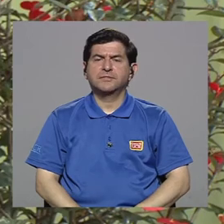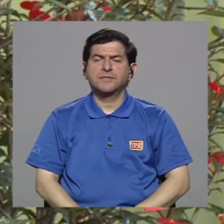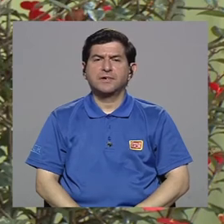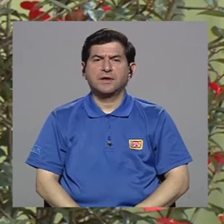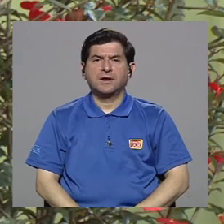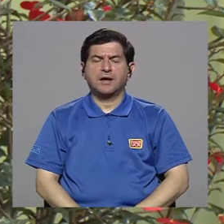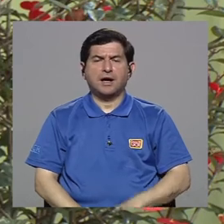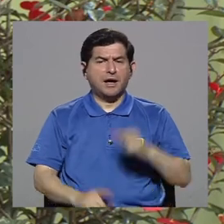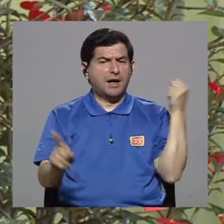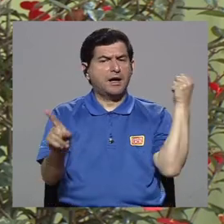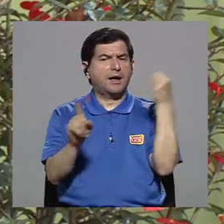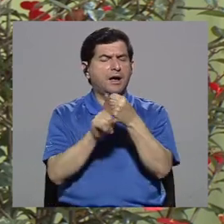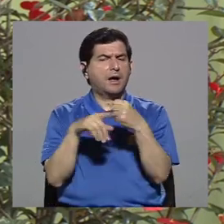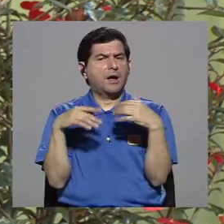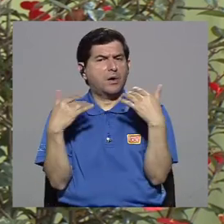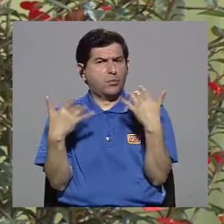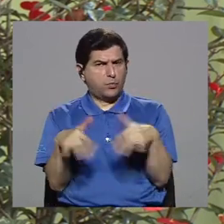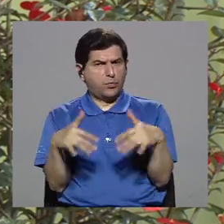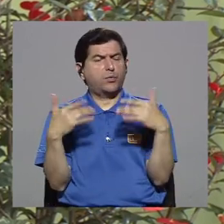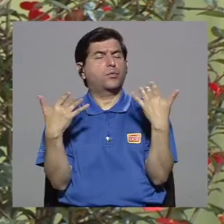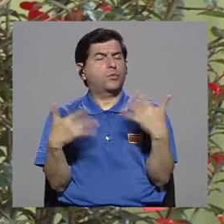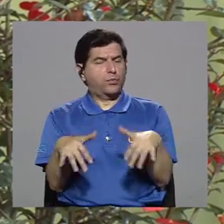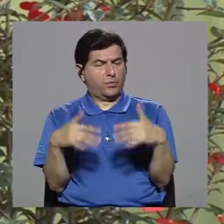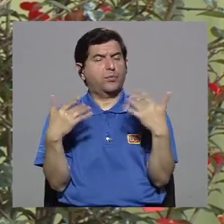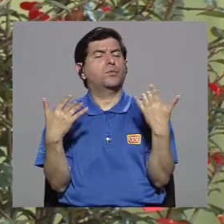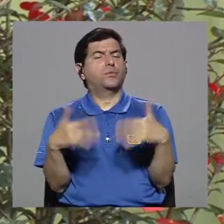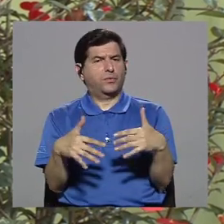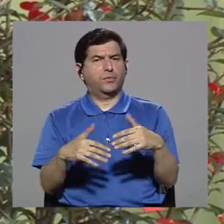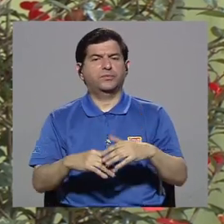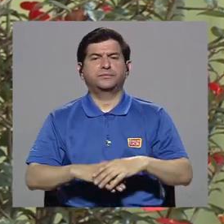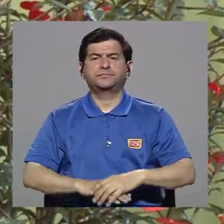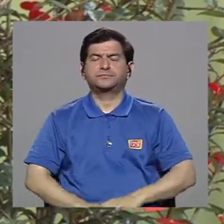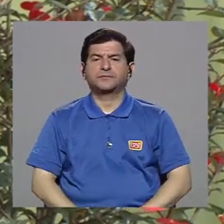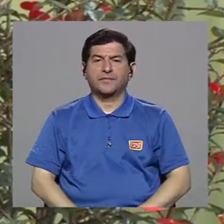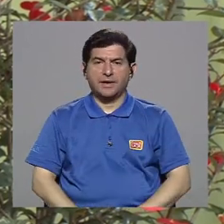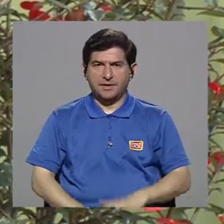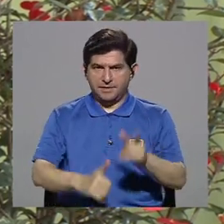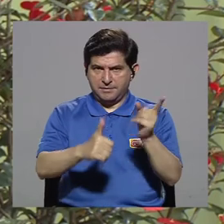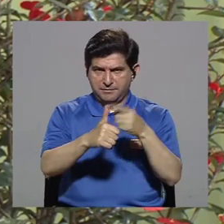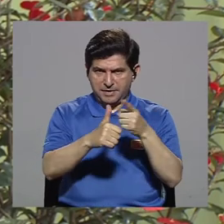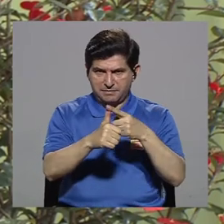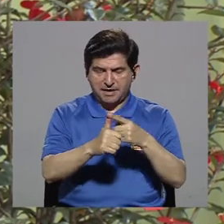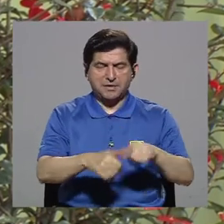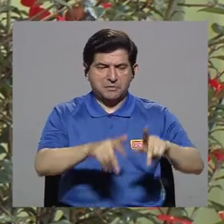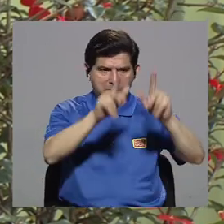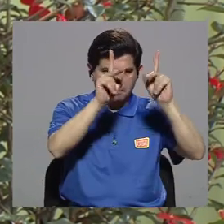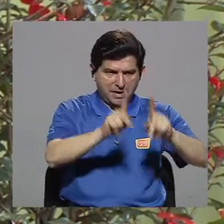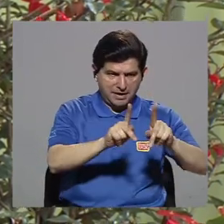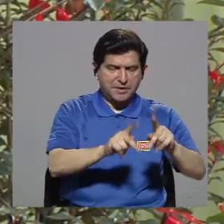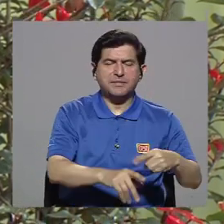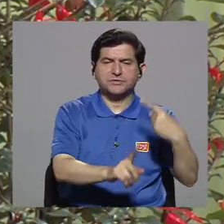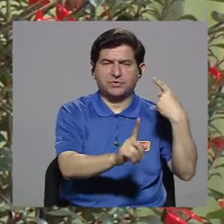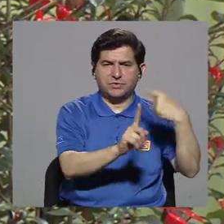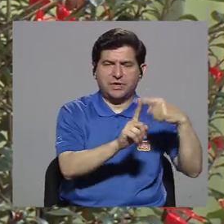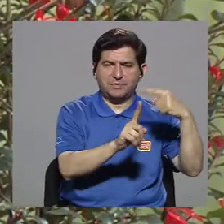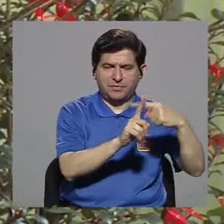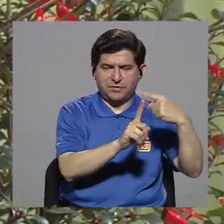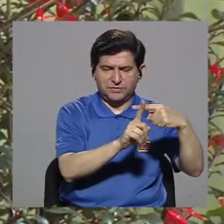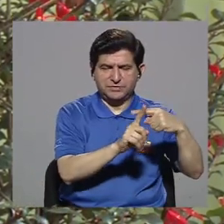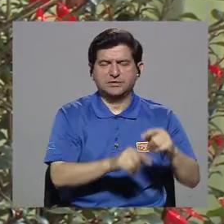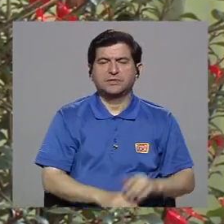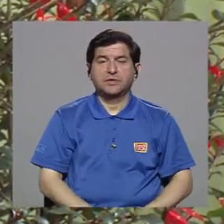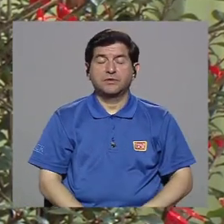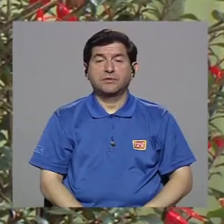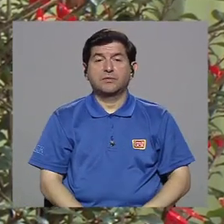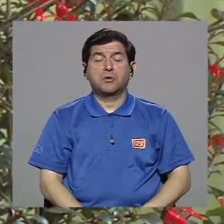Hay un gran impacto para la persona, un impacto positivo, hay un gran beneficio